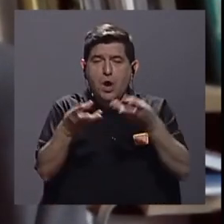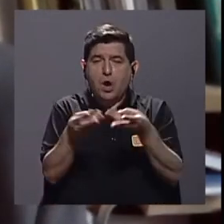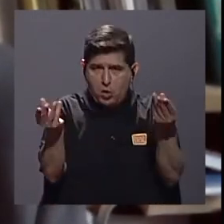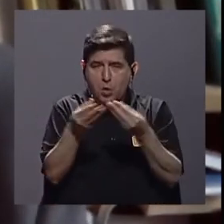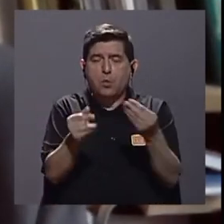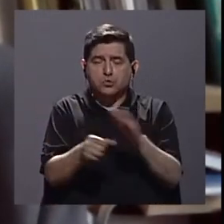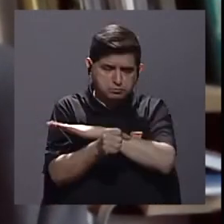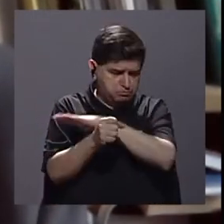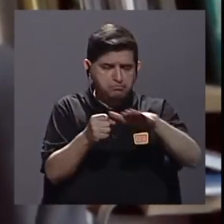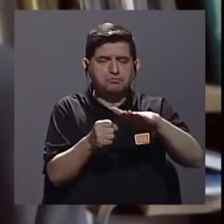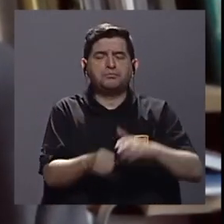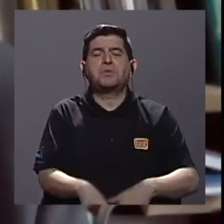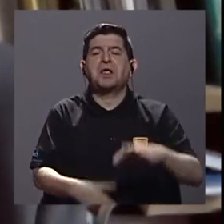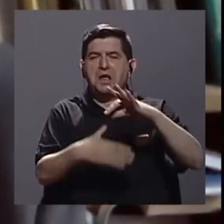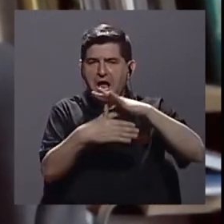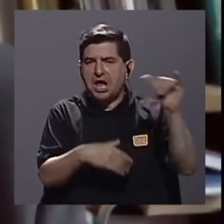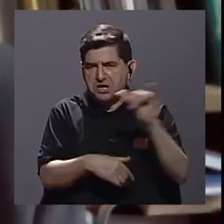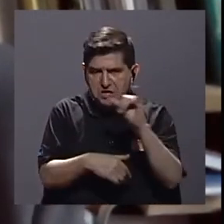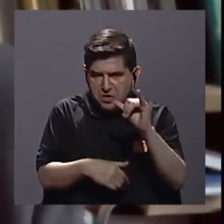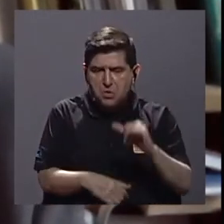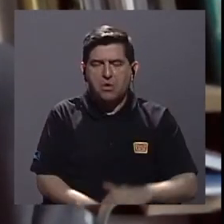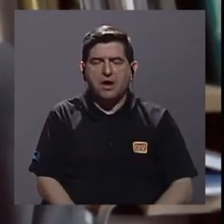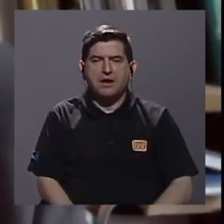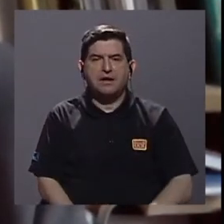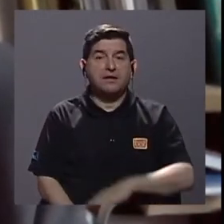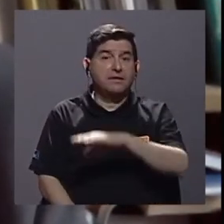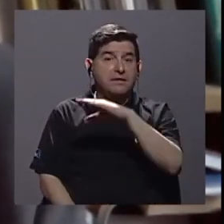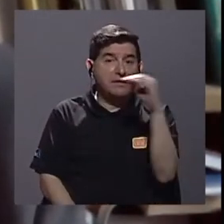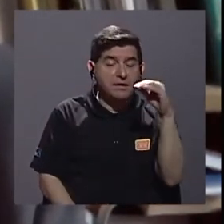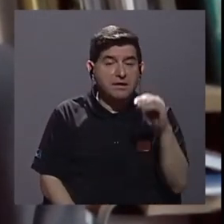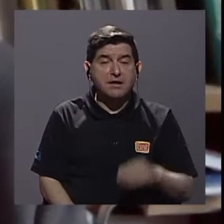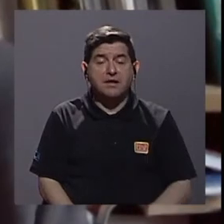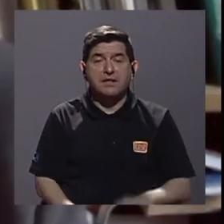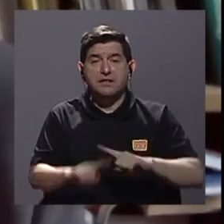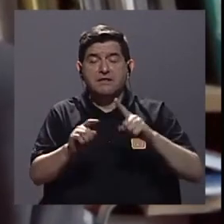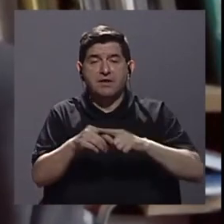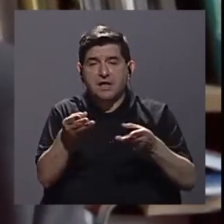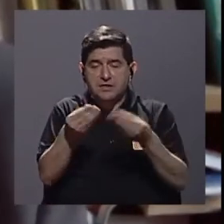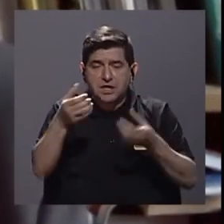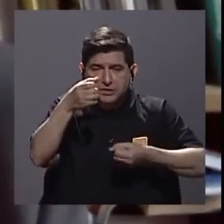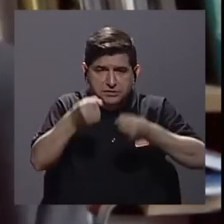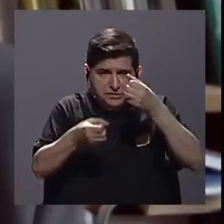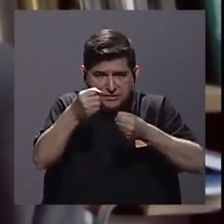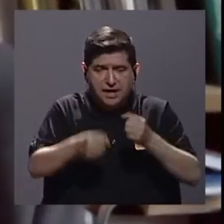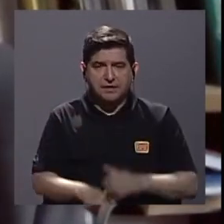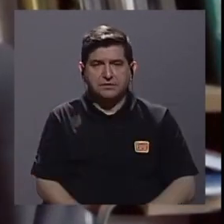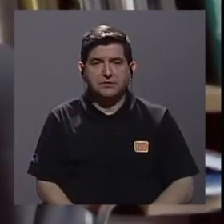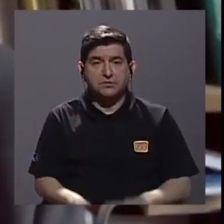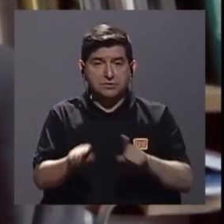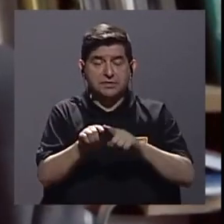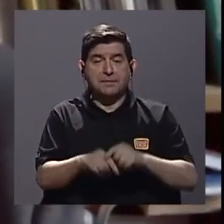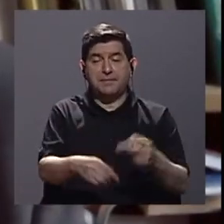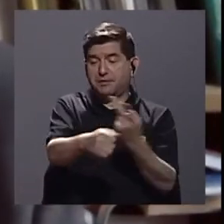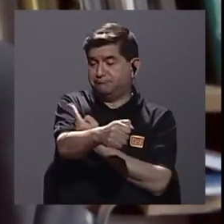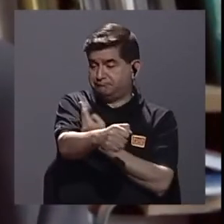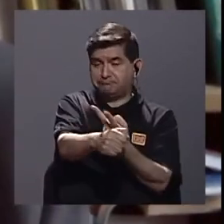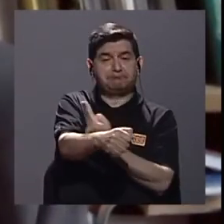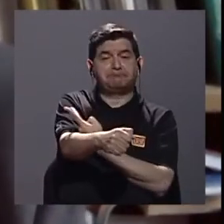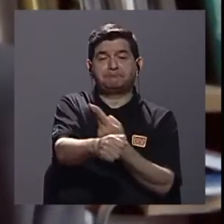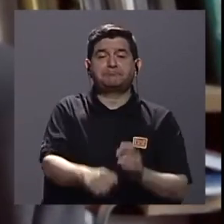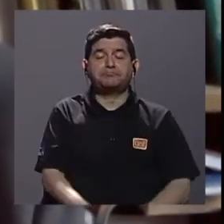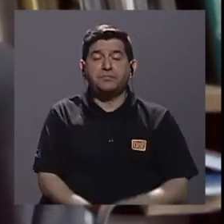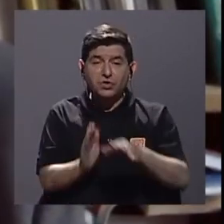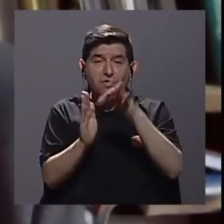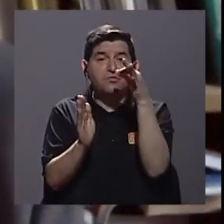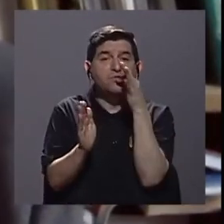somos autosuficientes en carne, somos autosuficientes en lácteos, somos autosuficientes en hortalizas, en